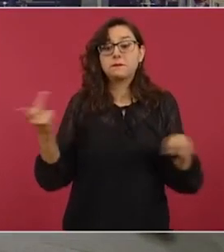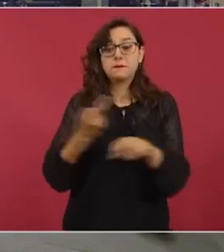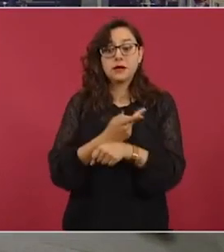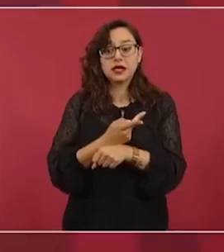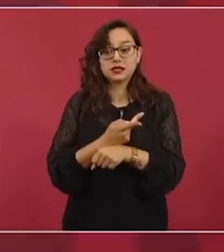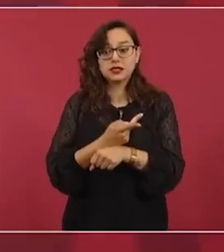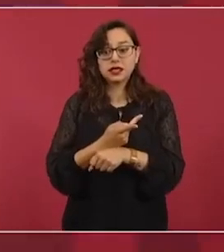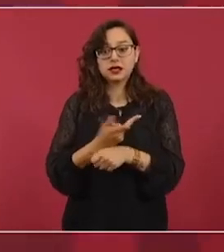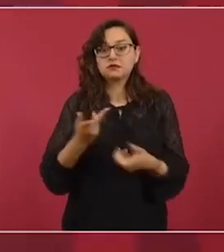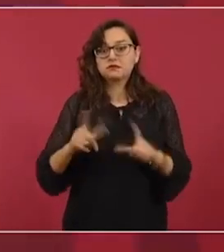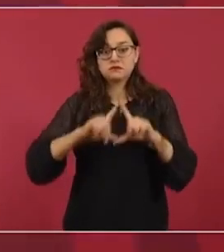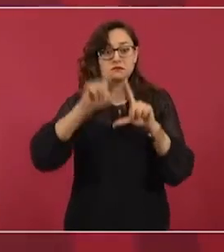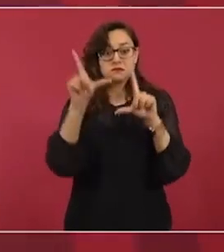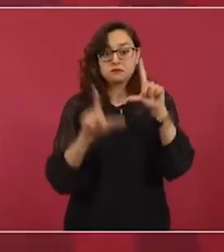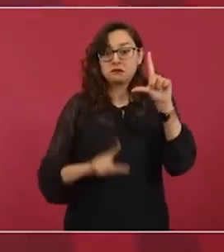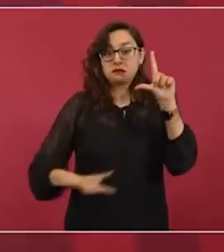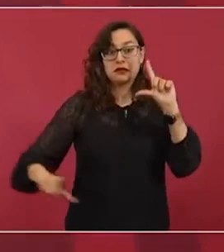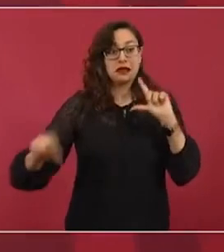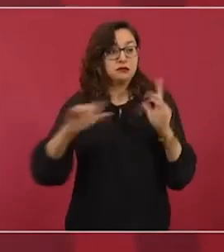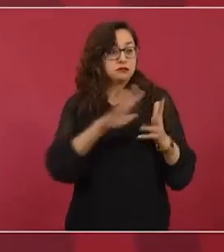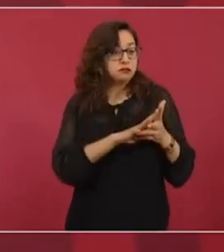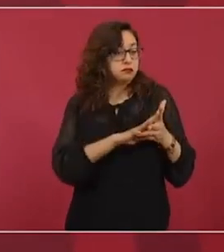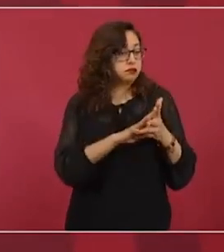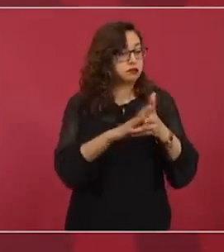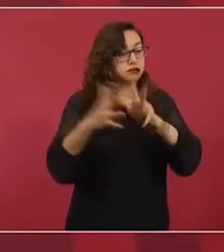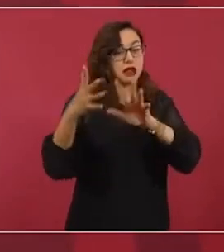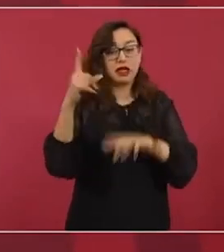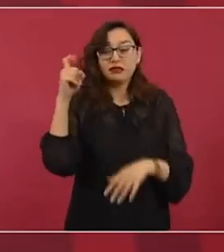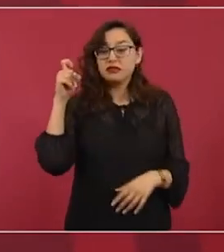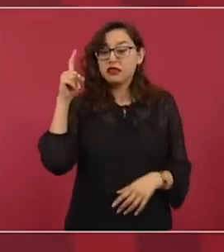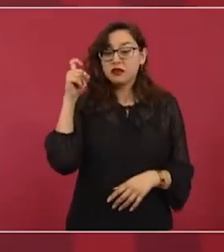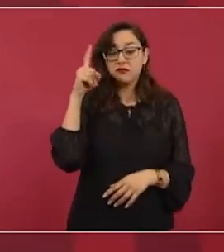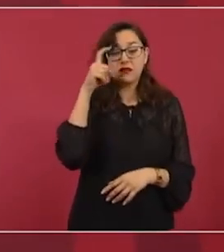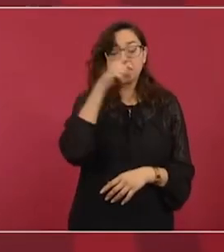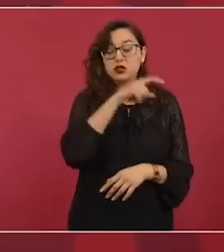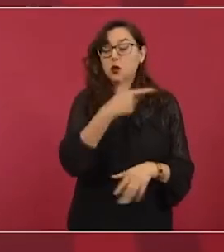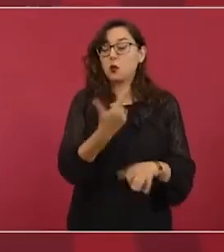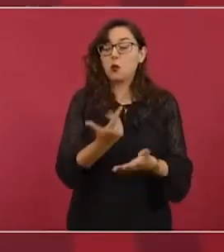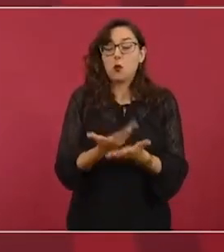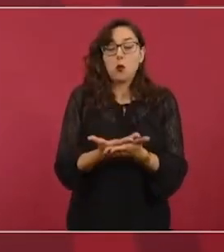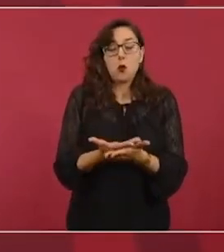complicada, porque